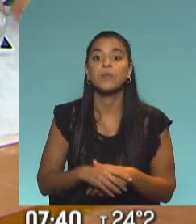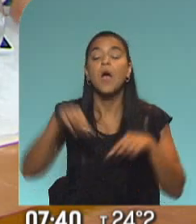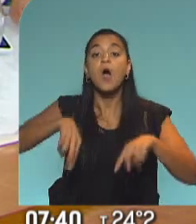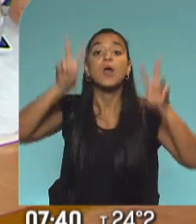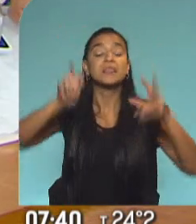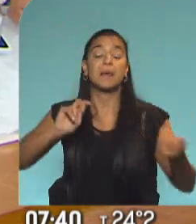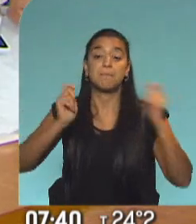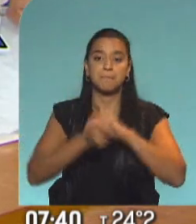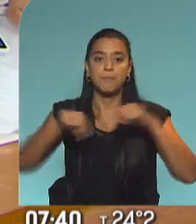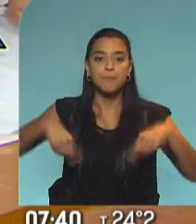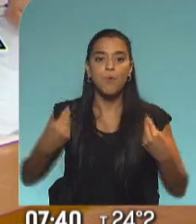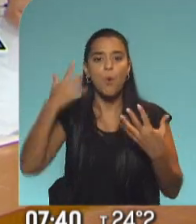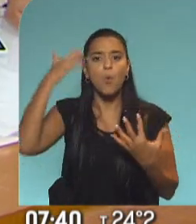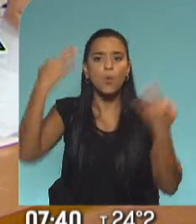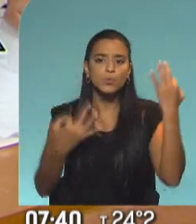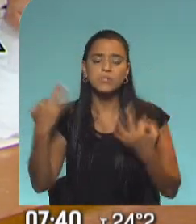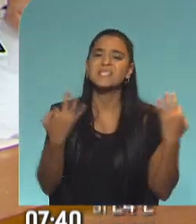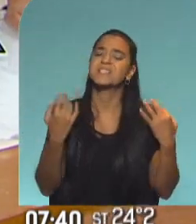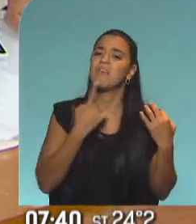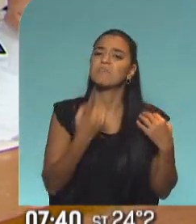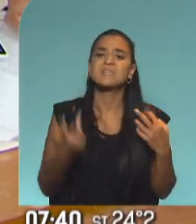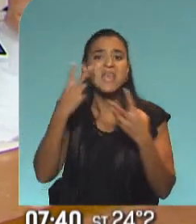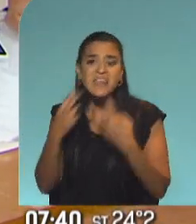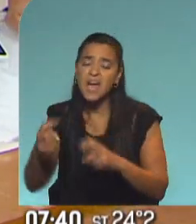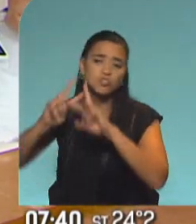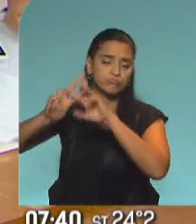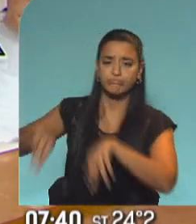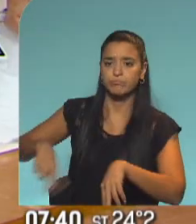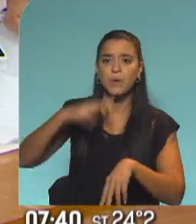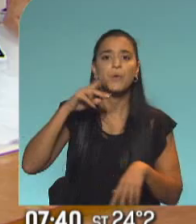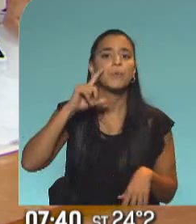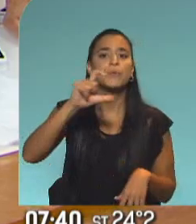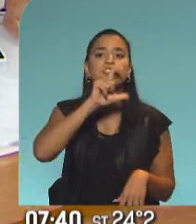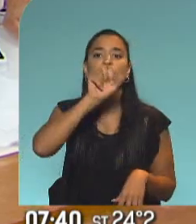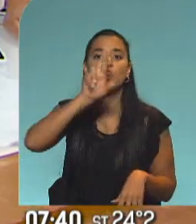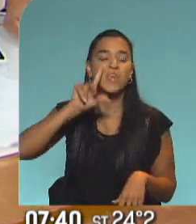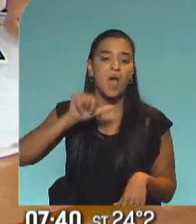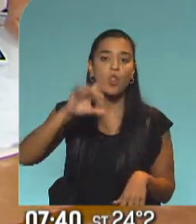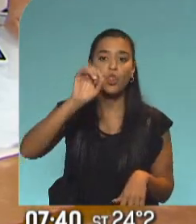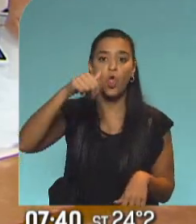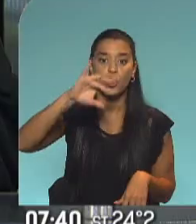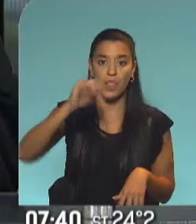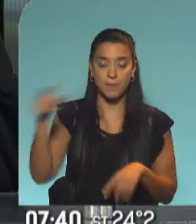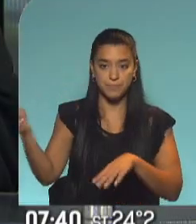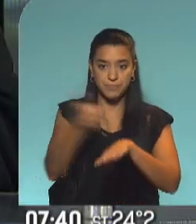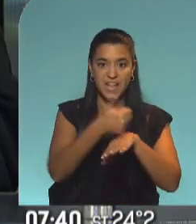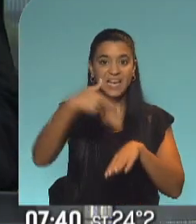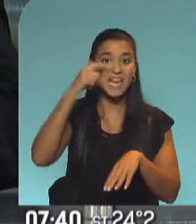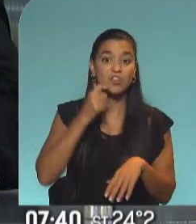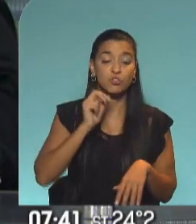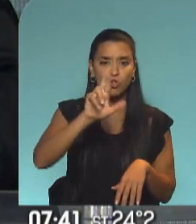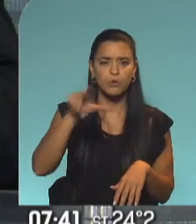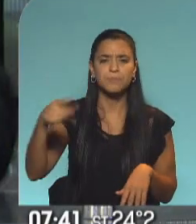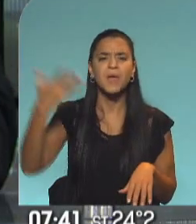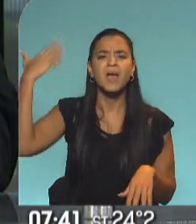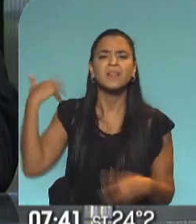Cambemos ahora de tema porque la justicia rechazó la indagatoria de Victoria Donda. Néstor, con este tema. La indagatoria